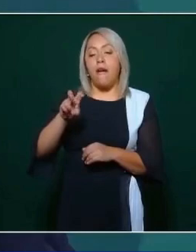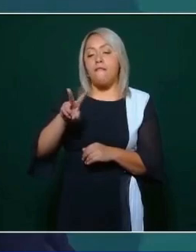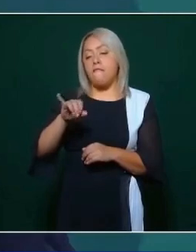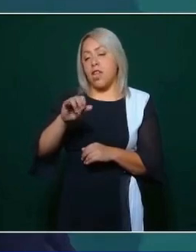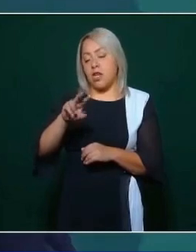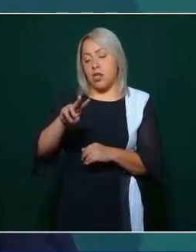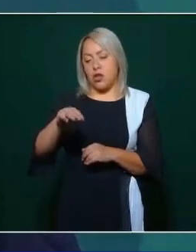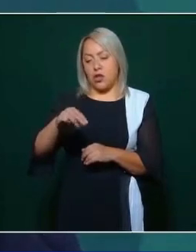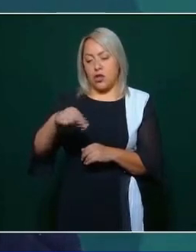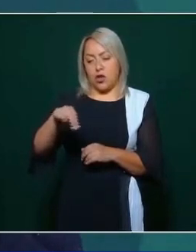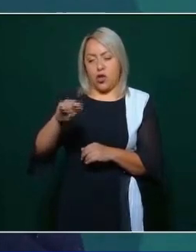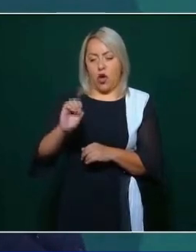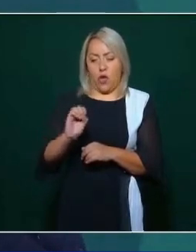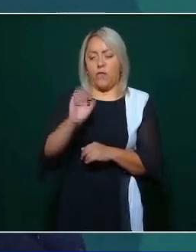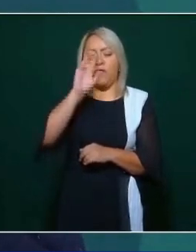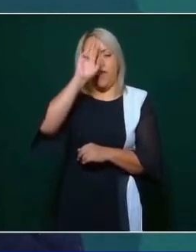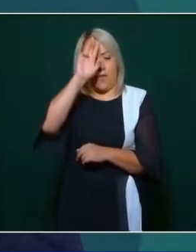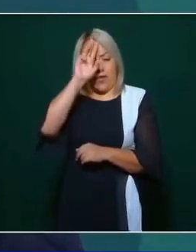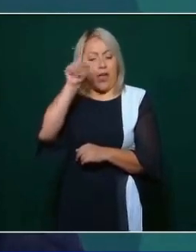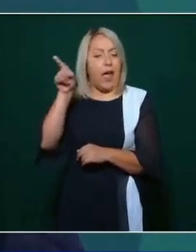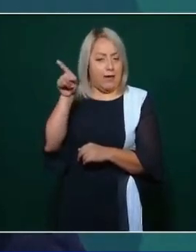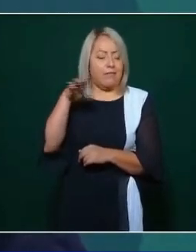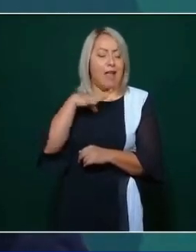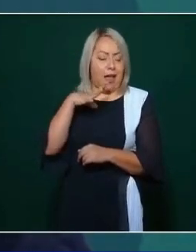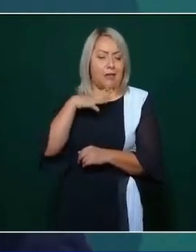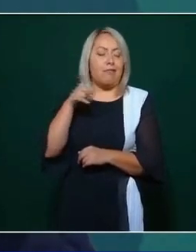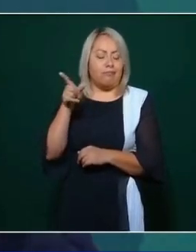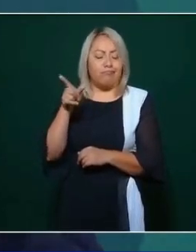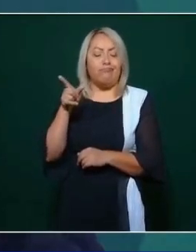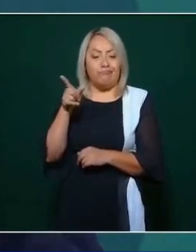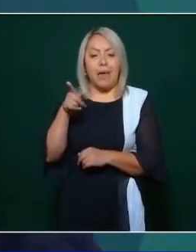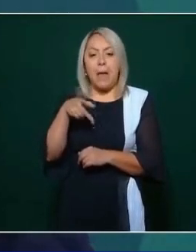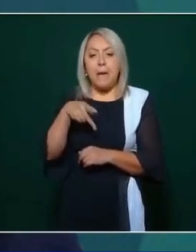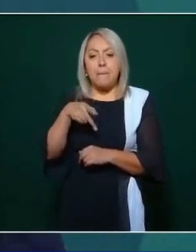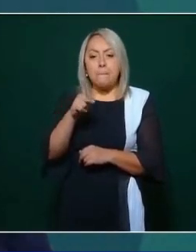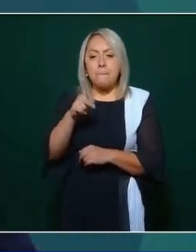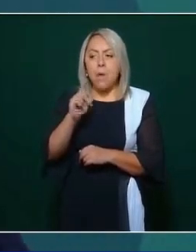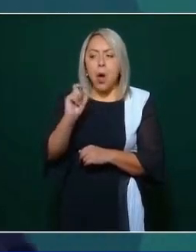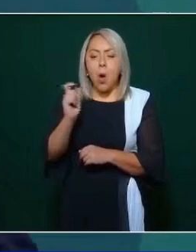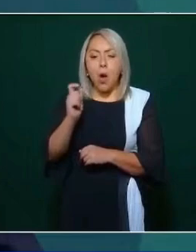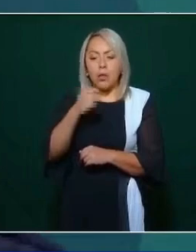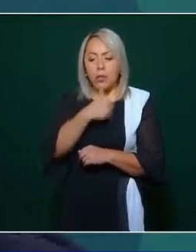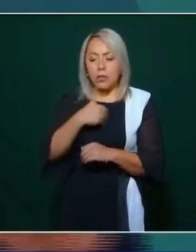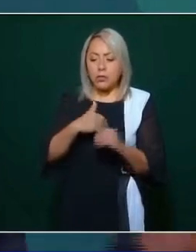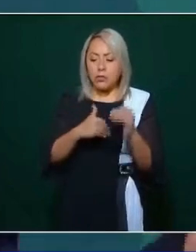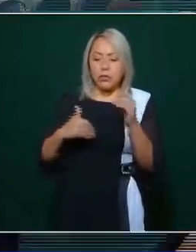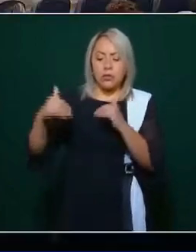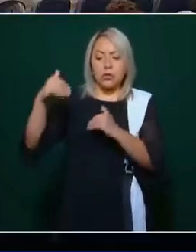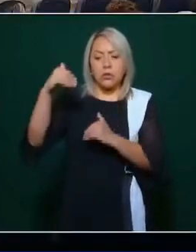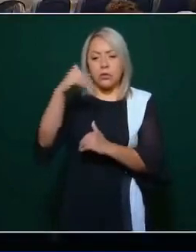y este pero cuando sube porfirio empieza